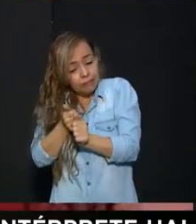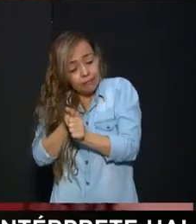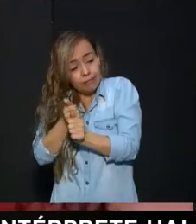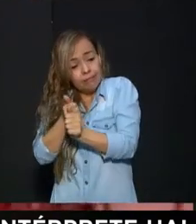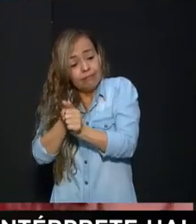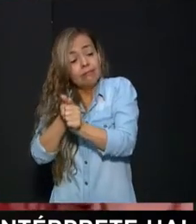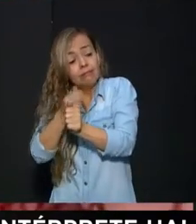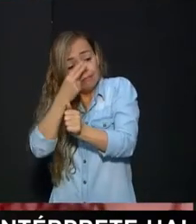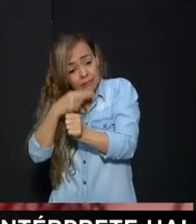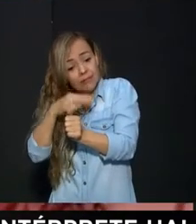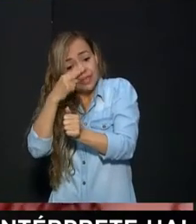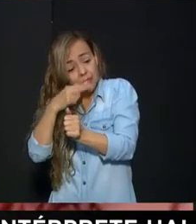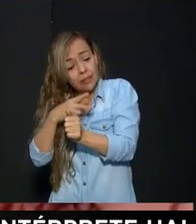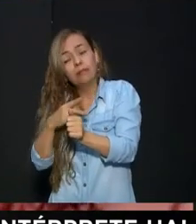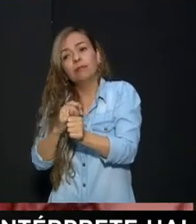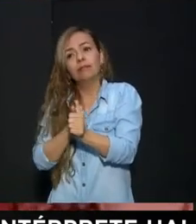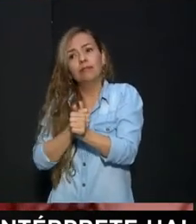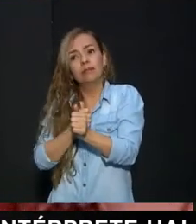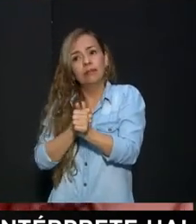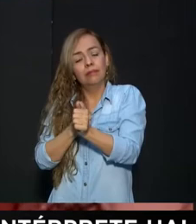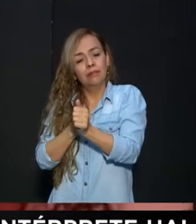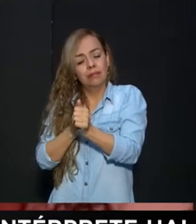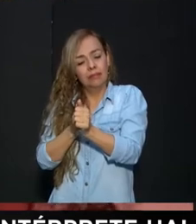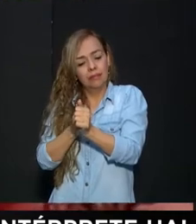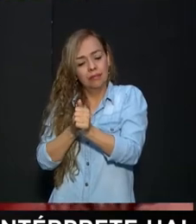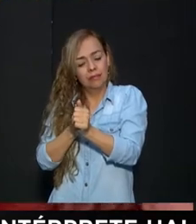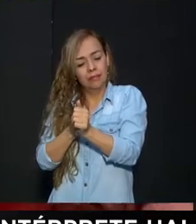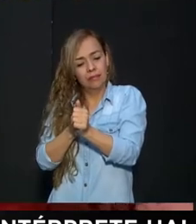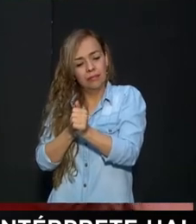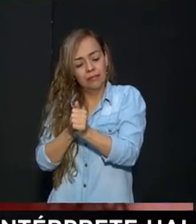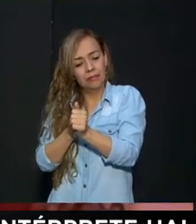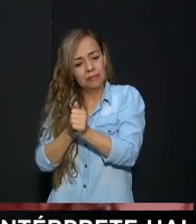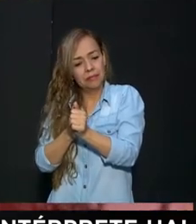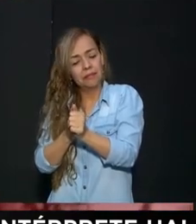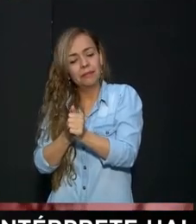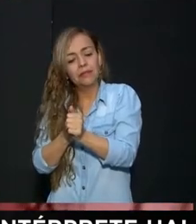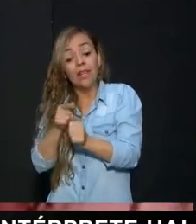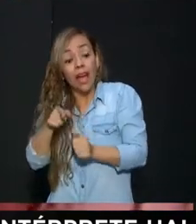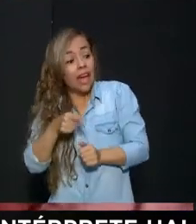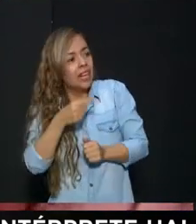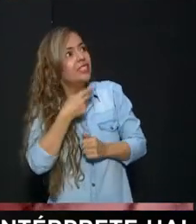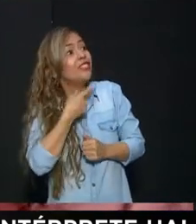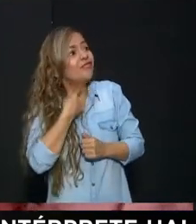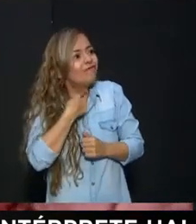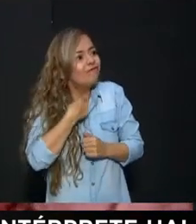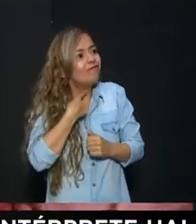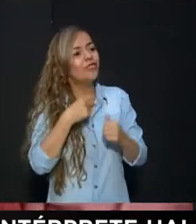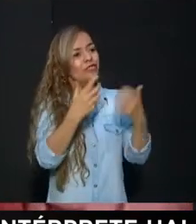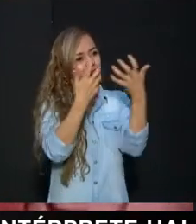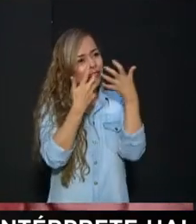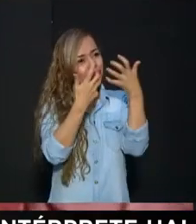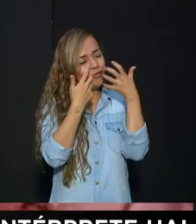La profesora me gusta mucho las claves que me da la